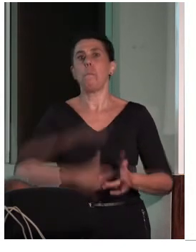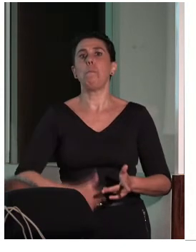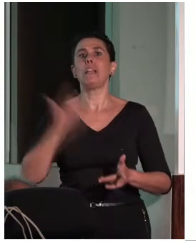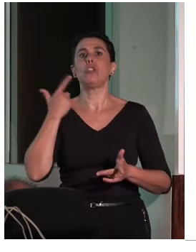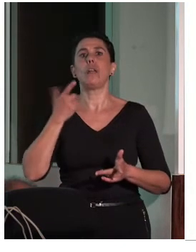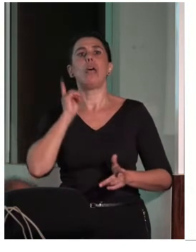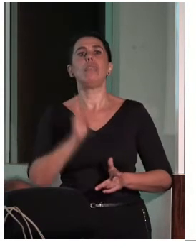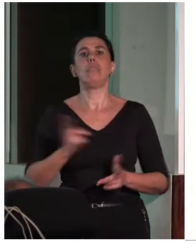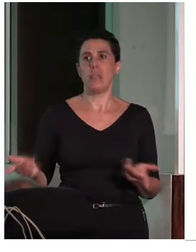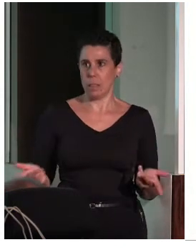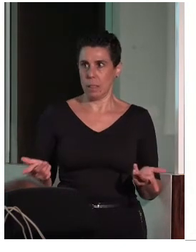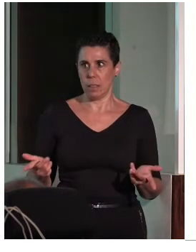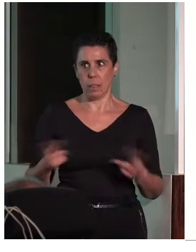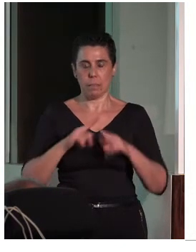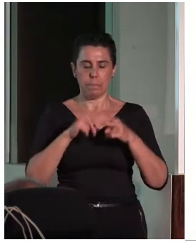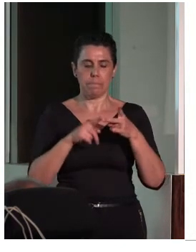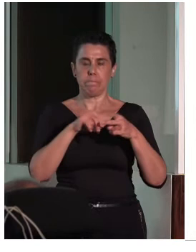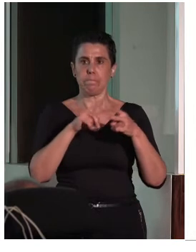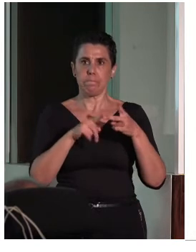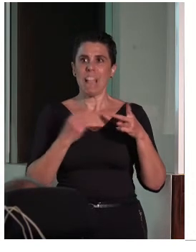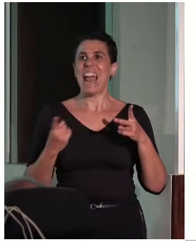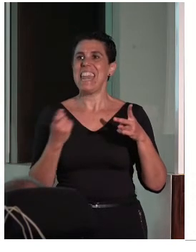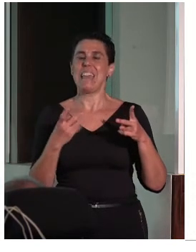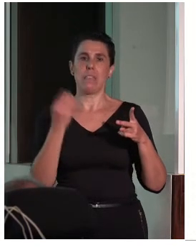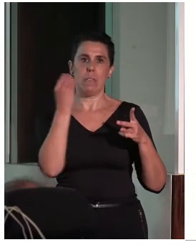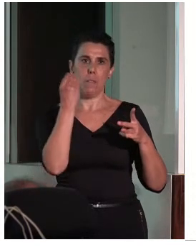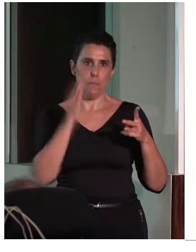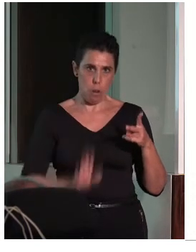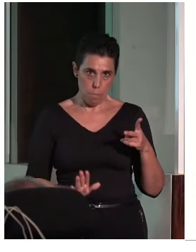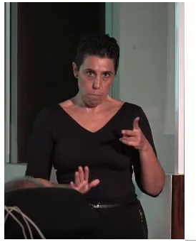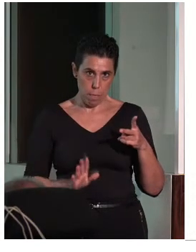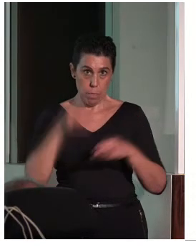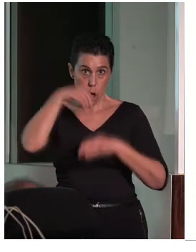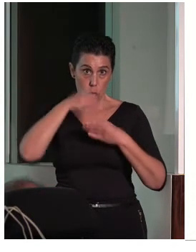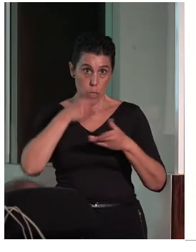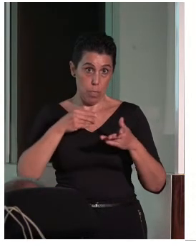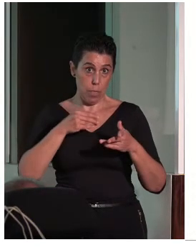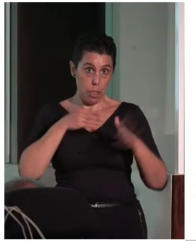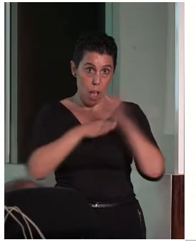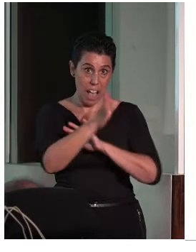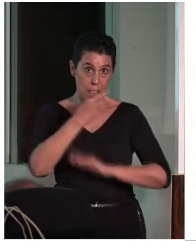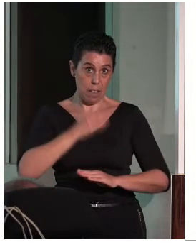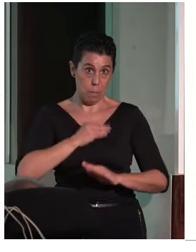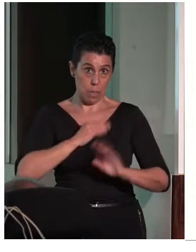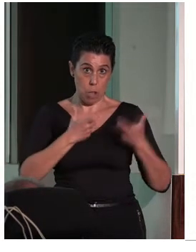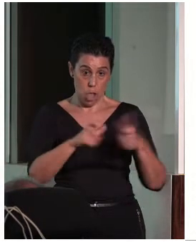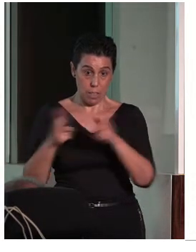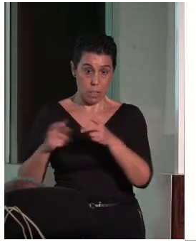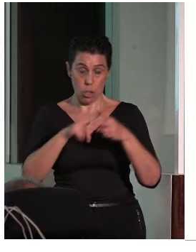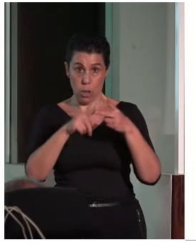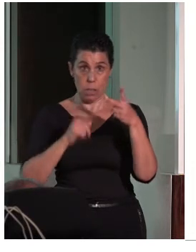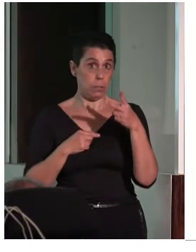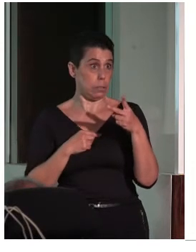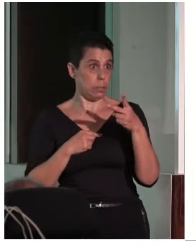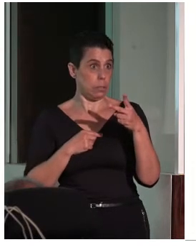Esas dos, centraría la necesidad de formación en materia de accesibilidad en el patrimonio a esos dos sectores. indudablemente